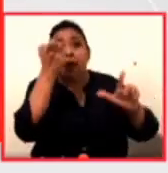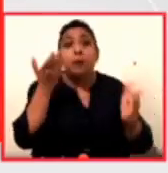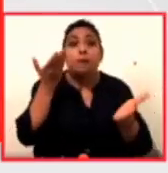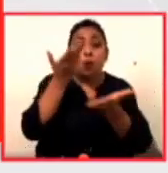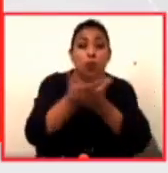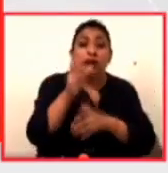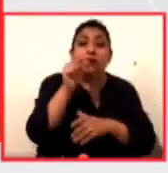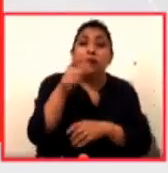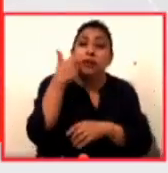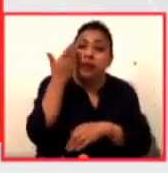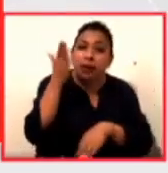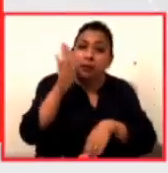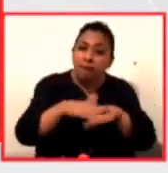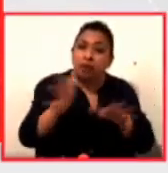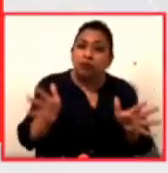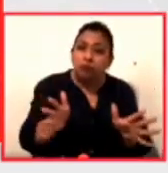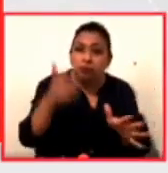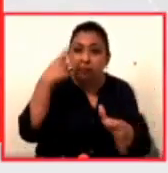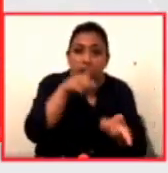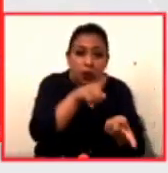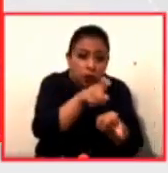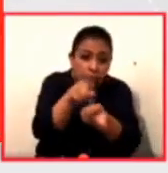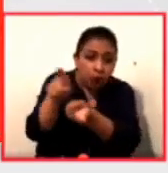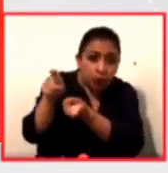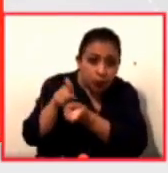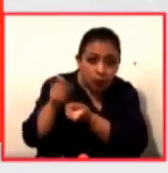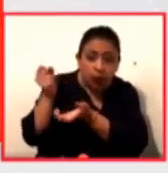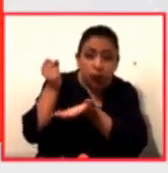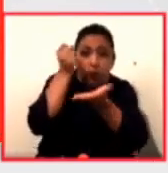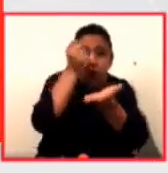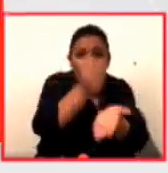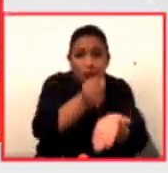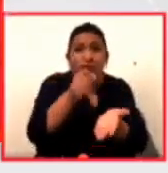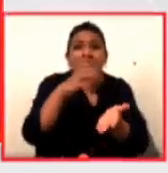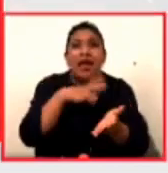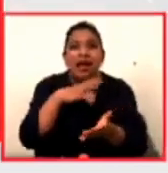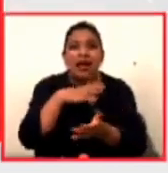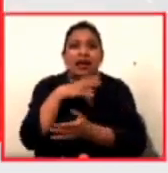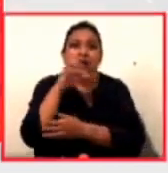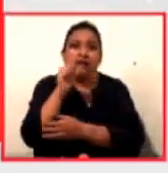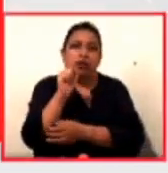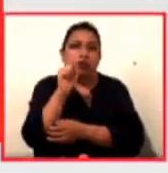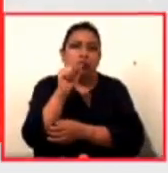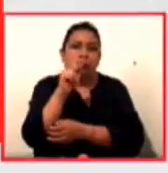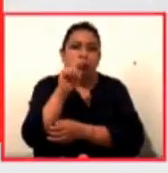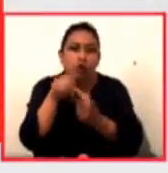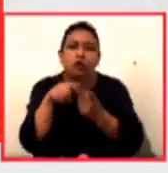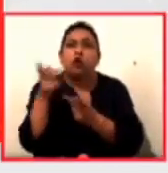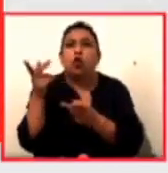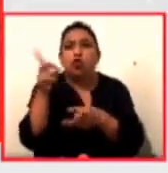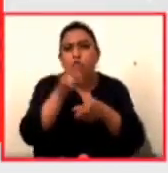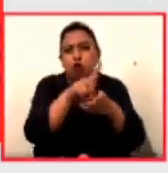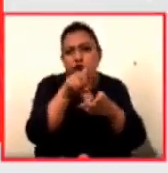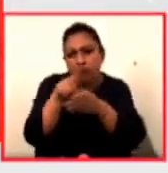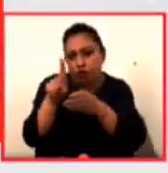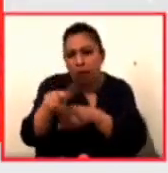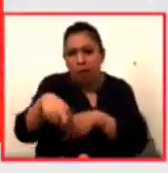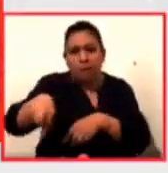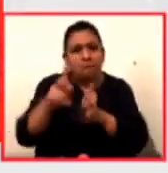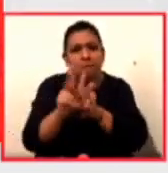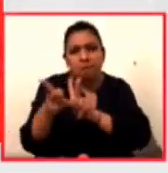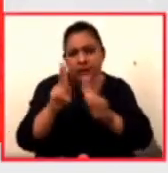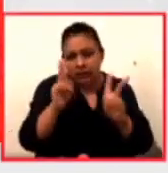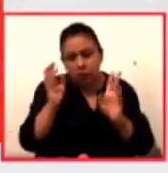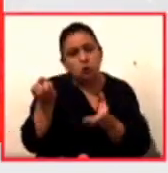además una campaña para juntar fondos a través de sponsors y de las donaciones de los vecinos con cada película proyectada.